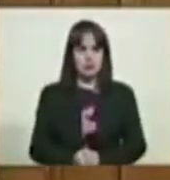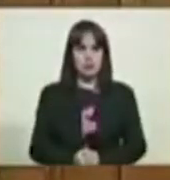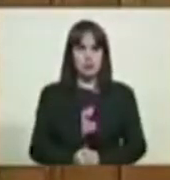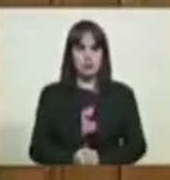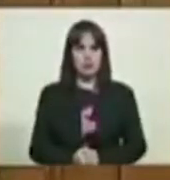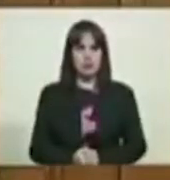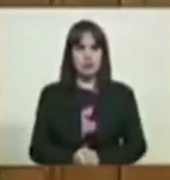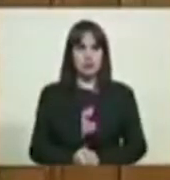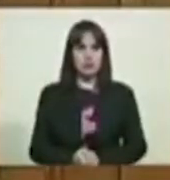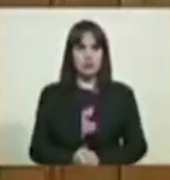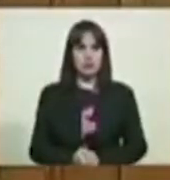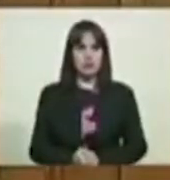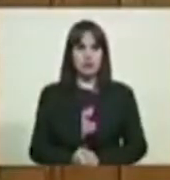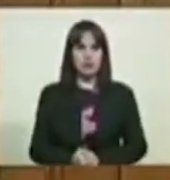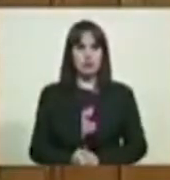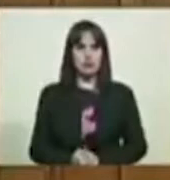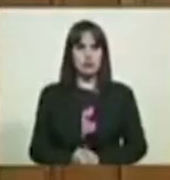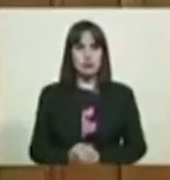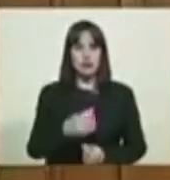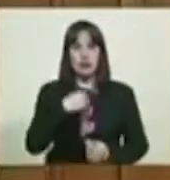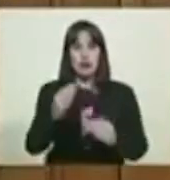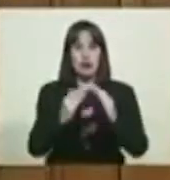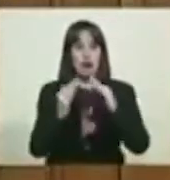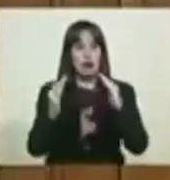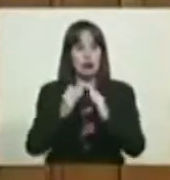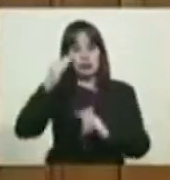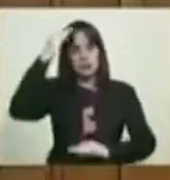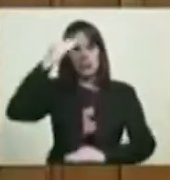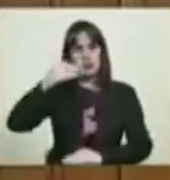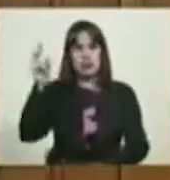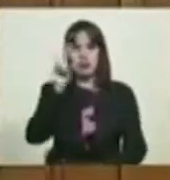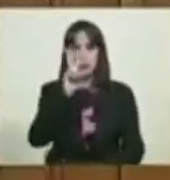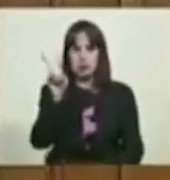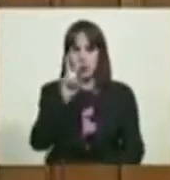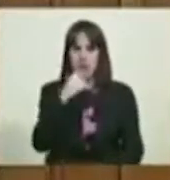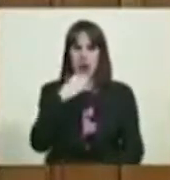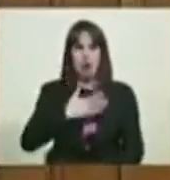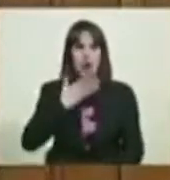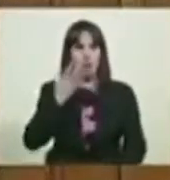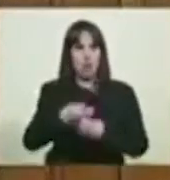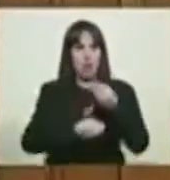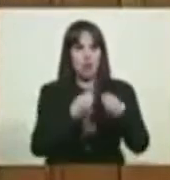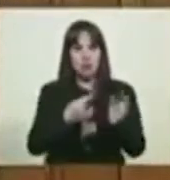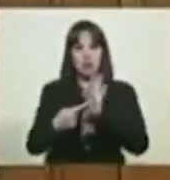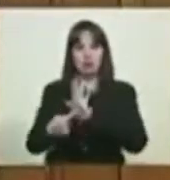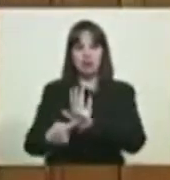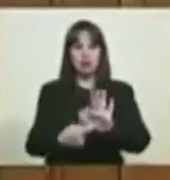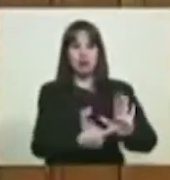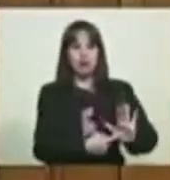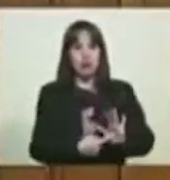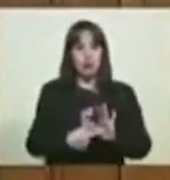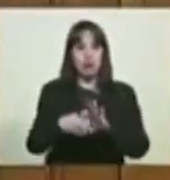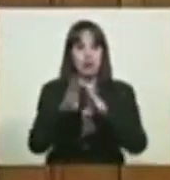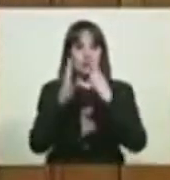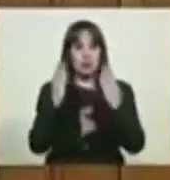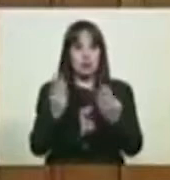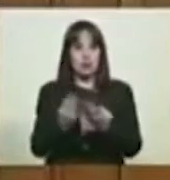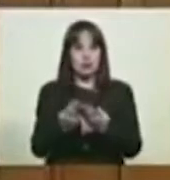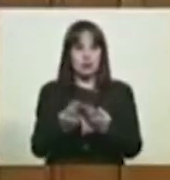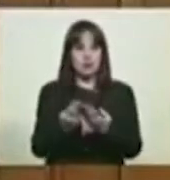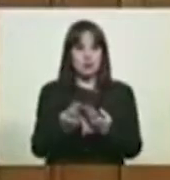impresionante la capacidad de la Casa Militar Venezolana. Le podemos dar lecciones al mundo de lo que son